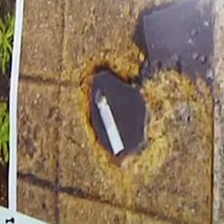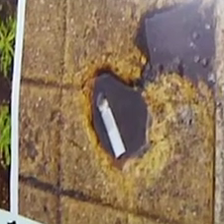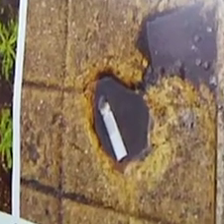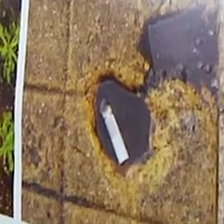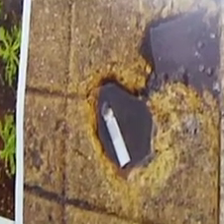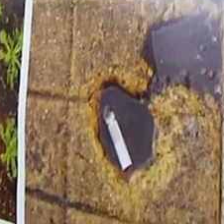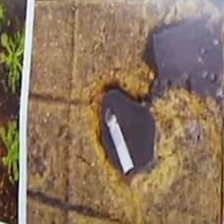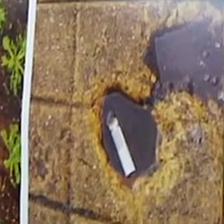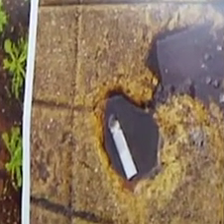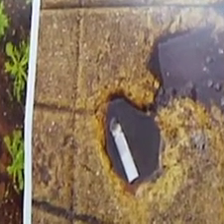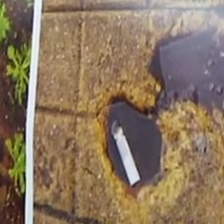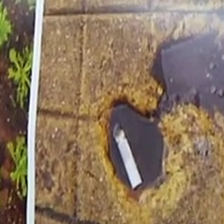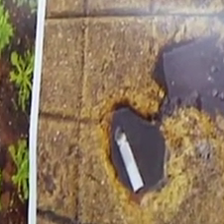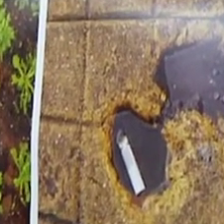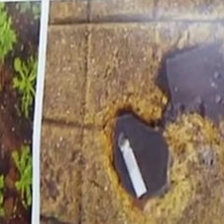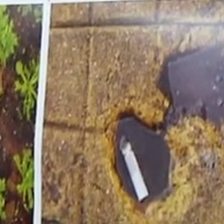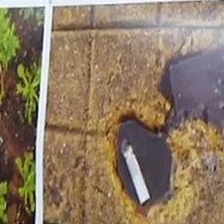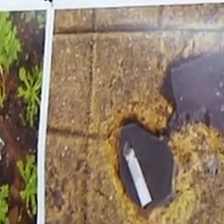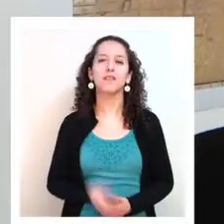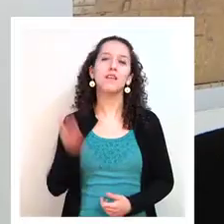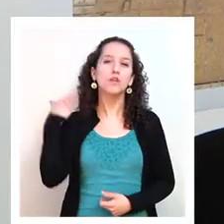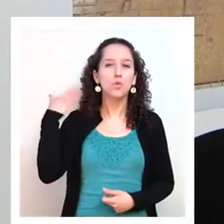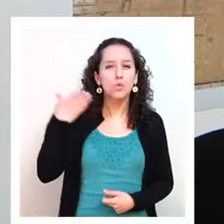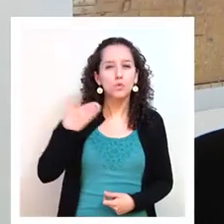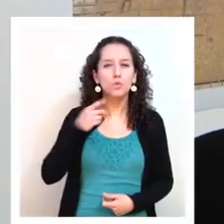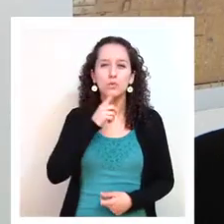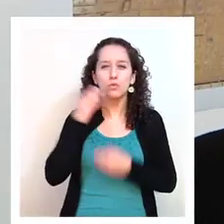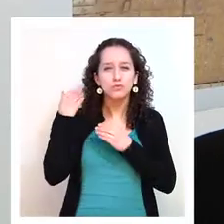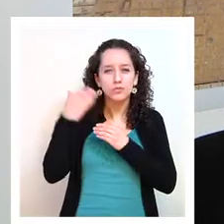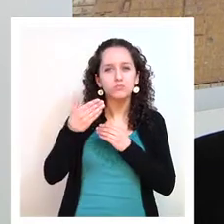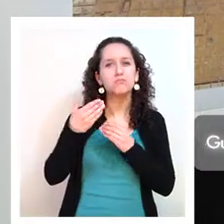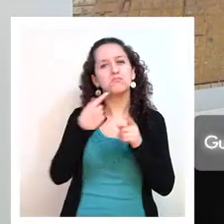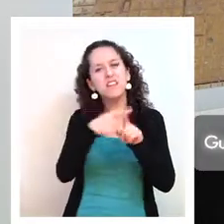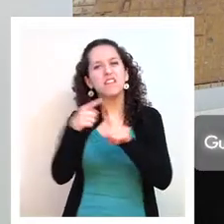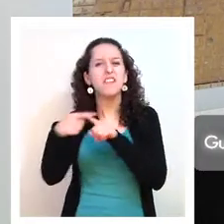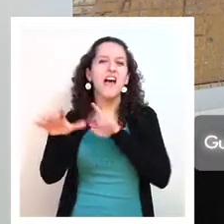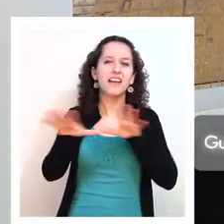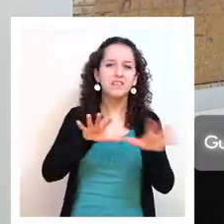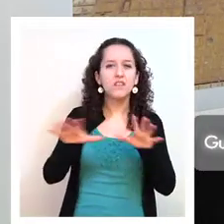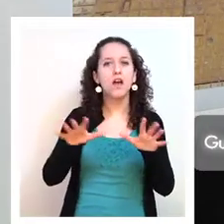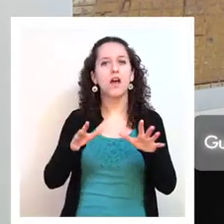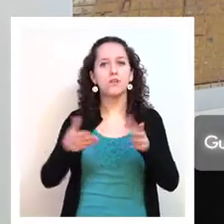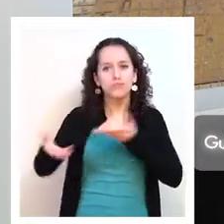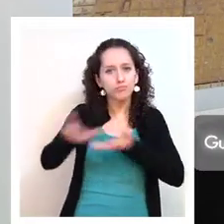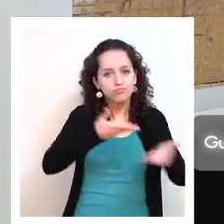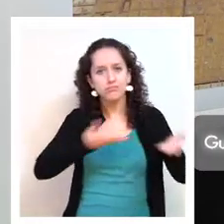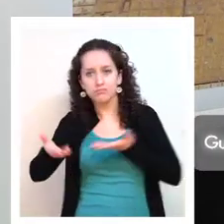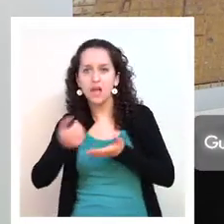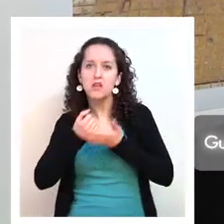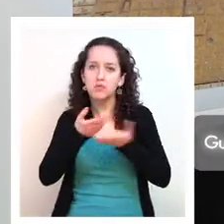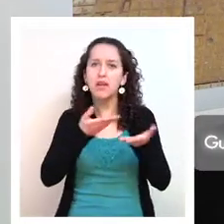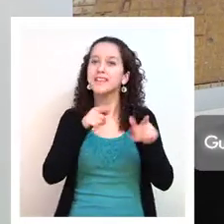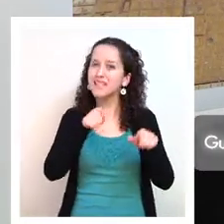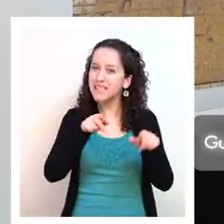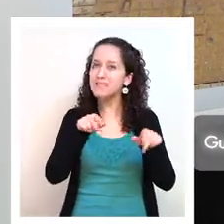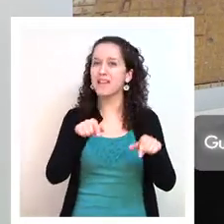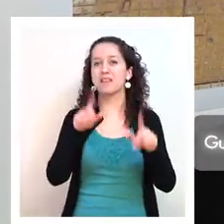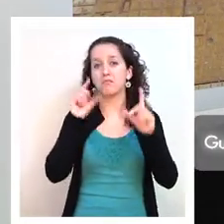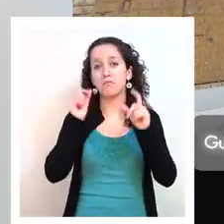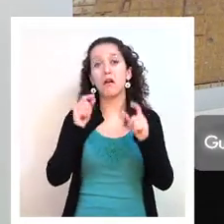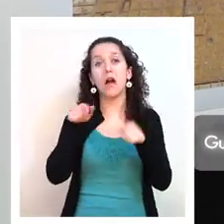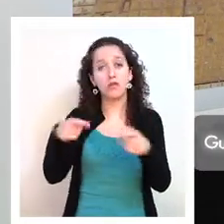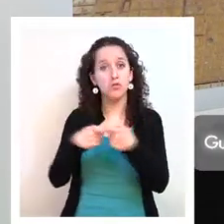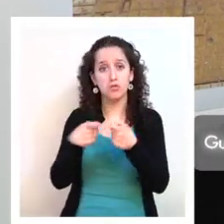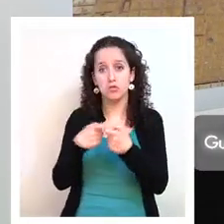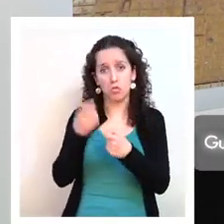En el último tiempo se hayan desarrollado múltiples actividades colaborativas en este ámbito. Y esta es una muestra más,